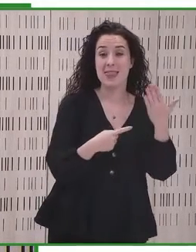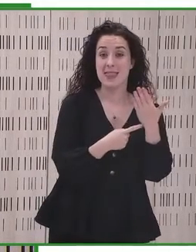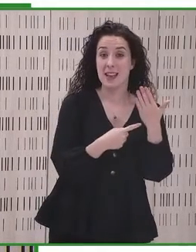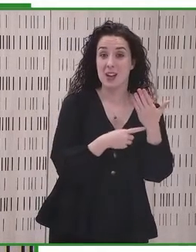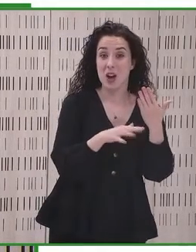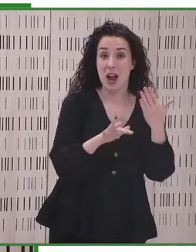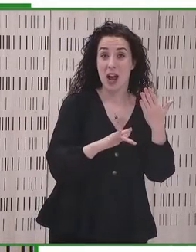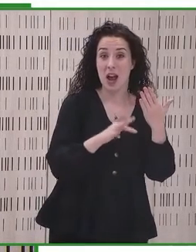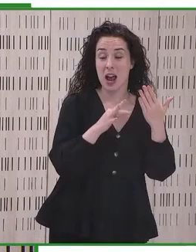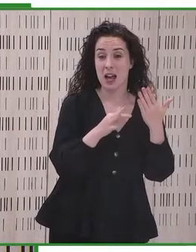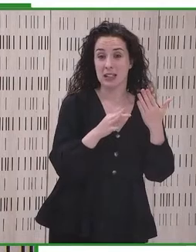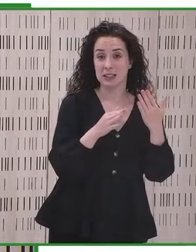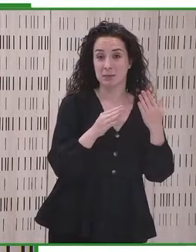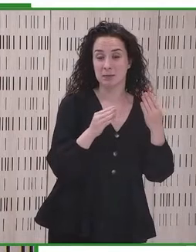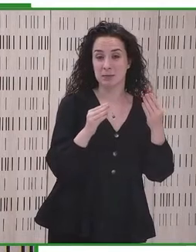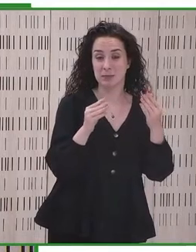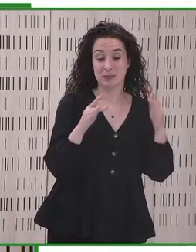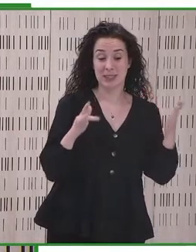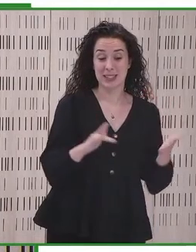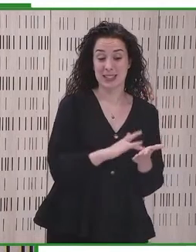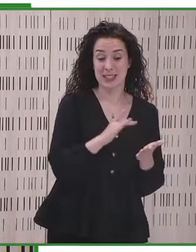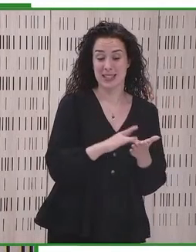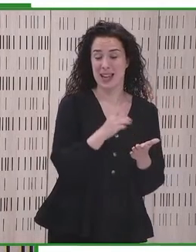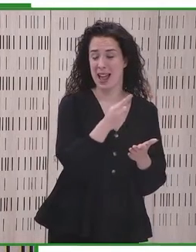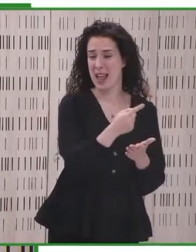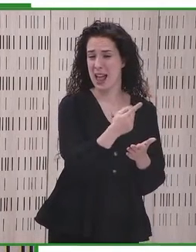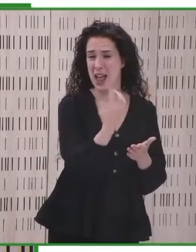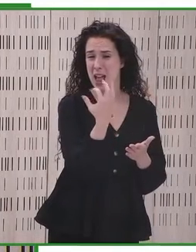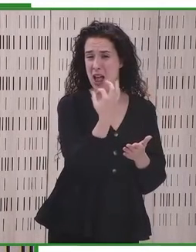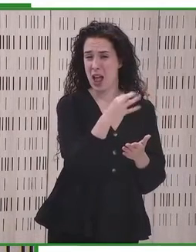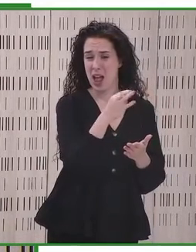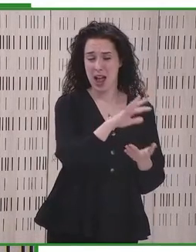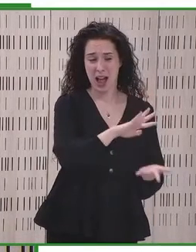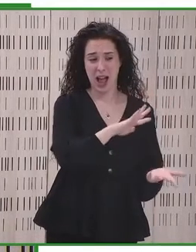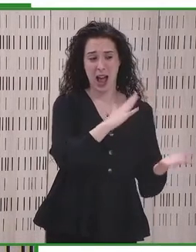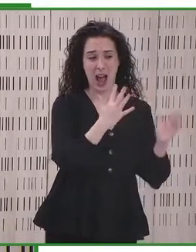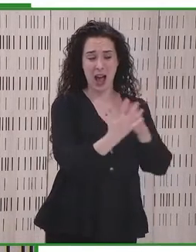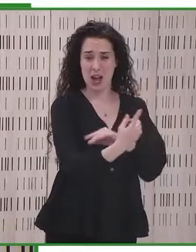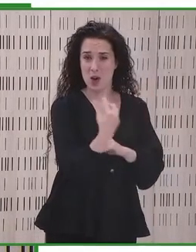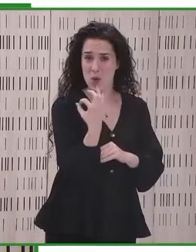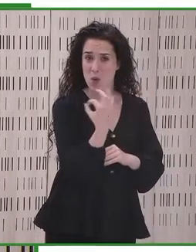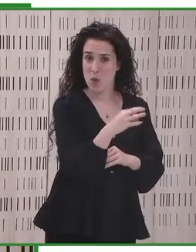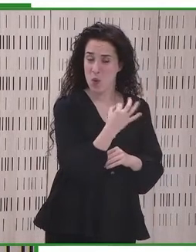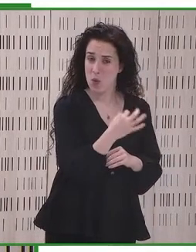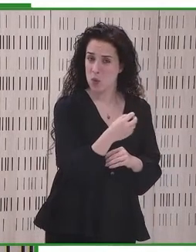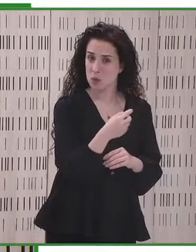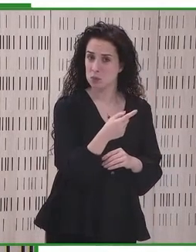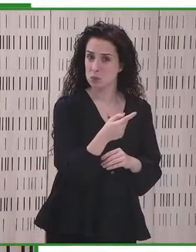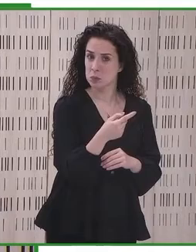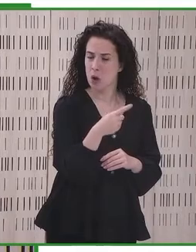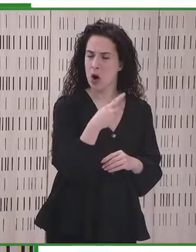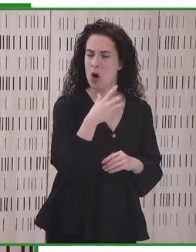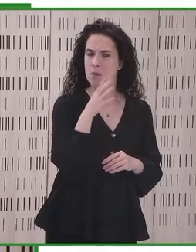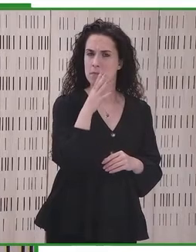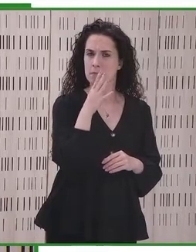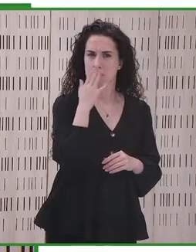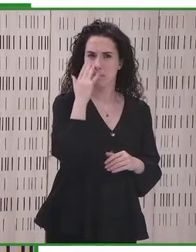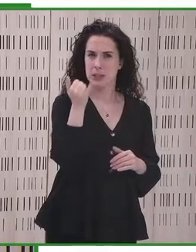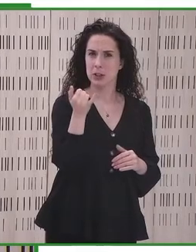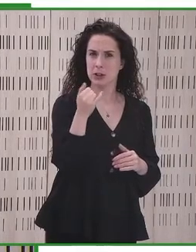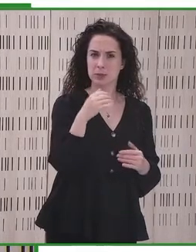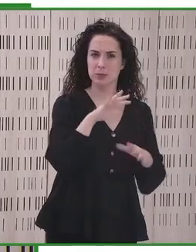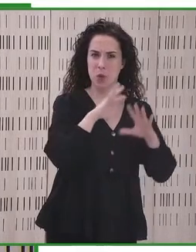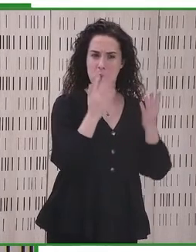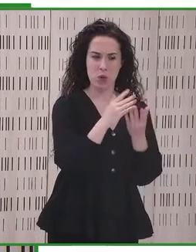tecnología y la digitalización. Es el único cambio, el único cambio, lo que está